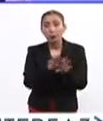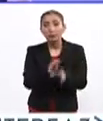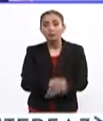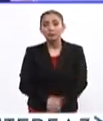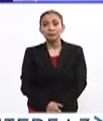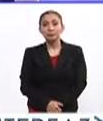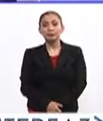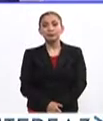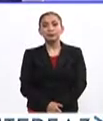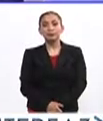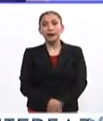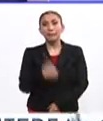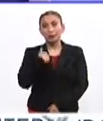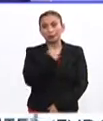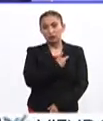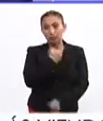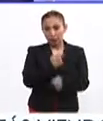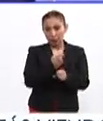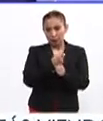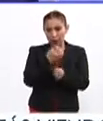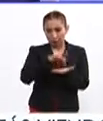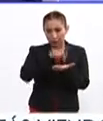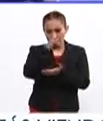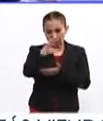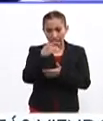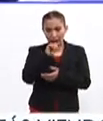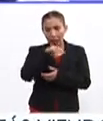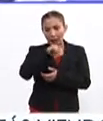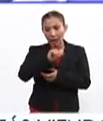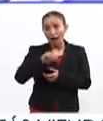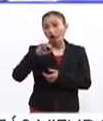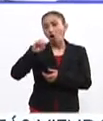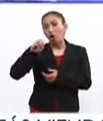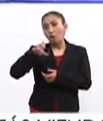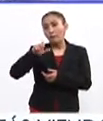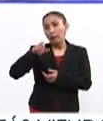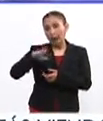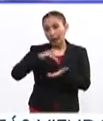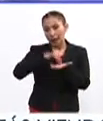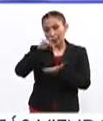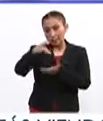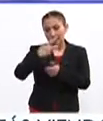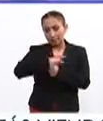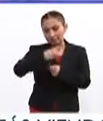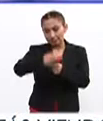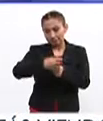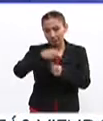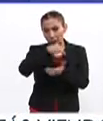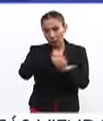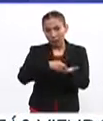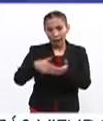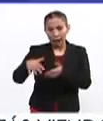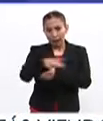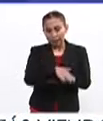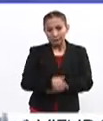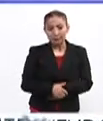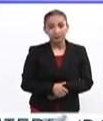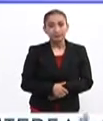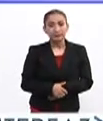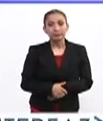la jugada en este caso? Me gusta, primero, muchas gracias, Omar, Ana Cristina, agradezco mucho el espacio y la invitación.